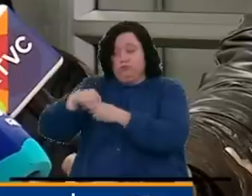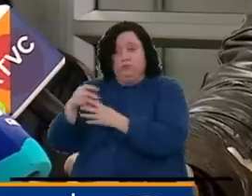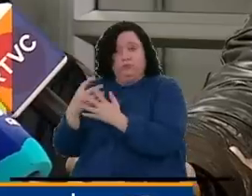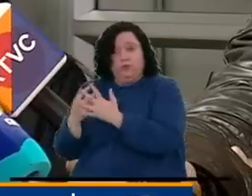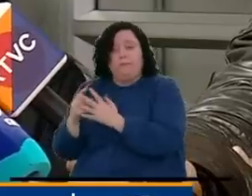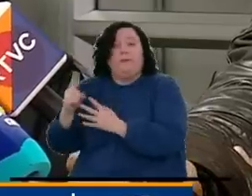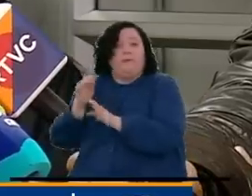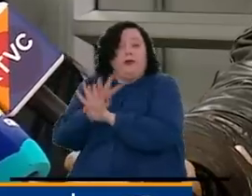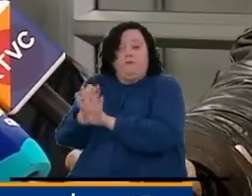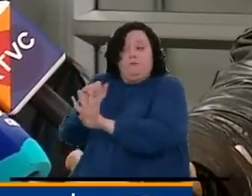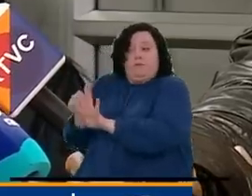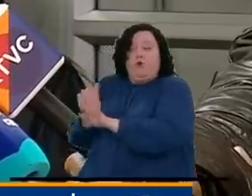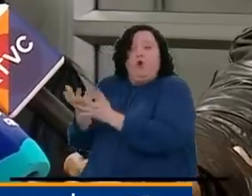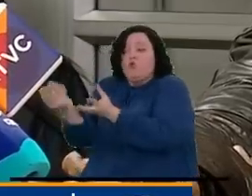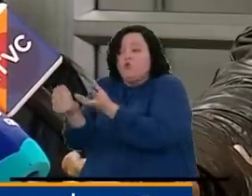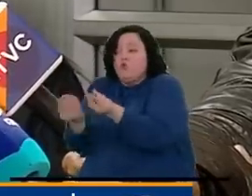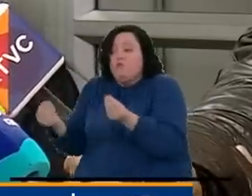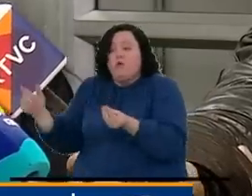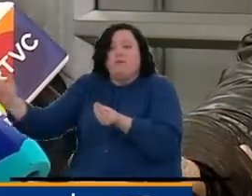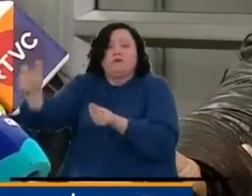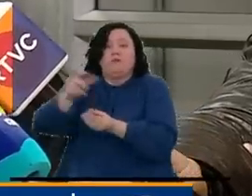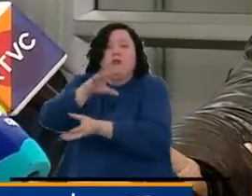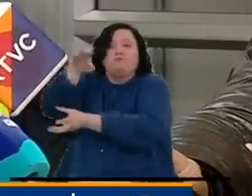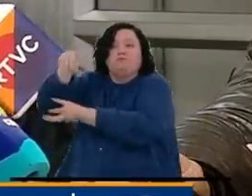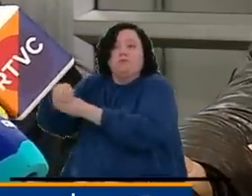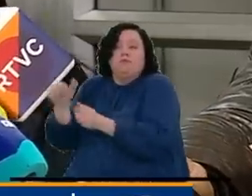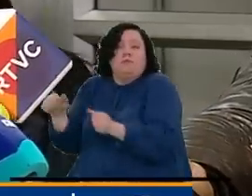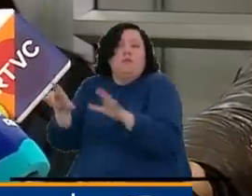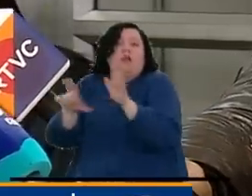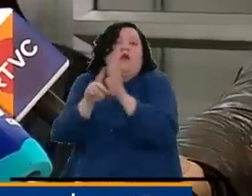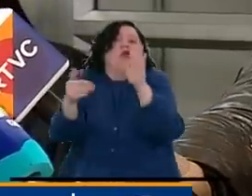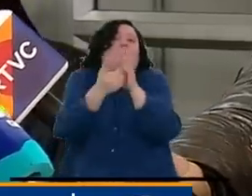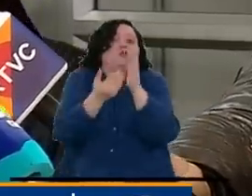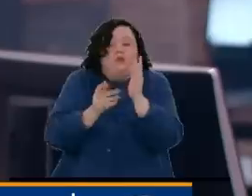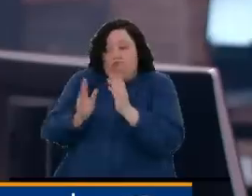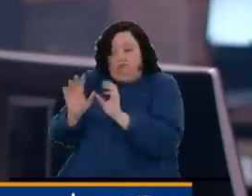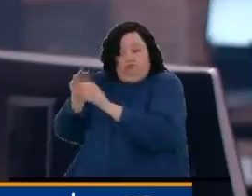son los de la primera línea o los grupos de personas que están allá porque cometieron delitos.